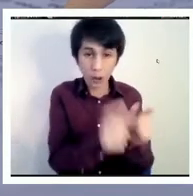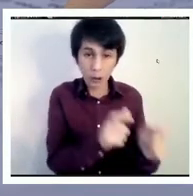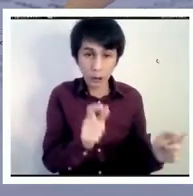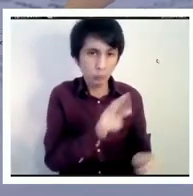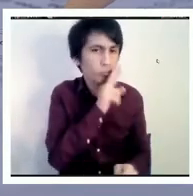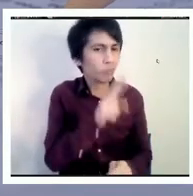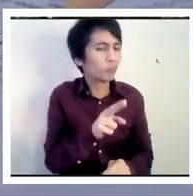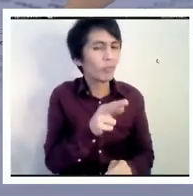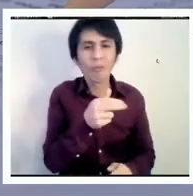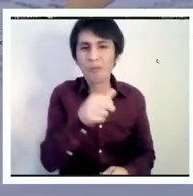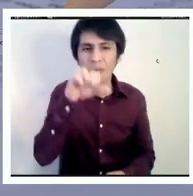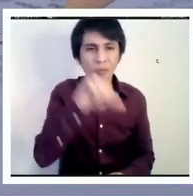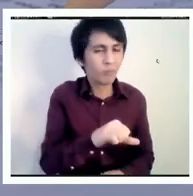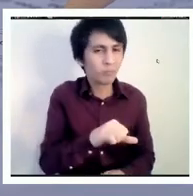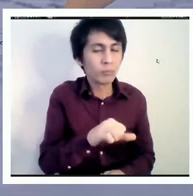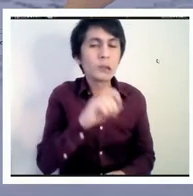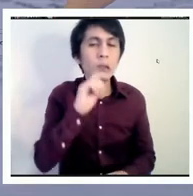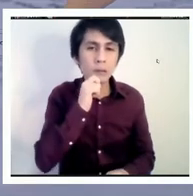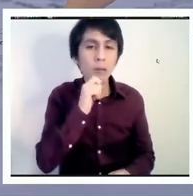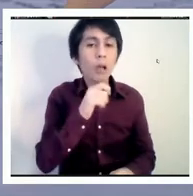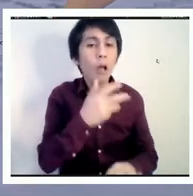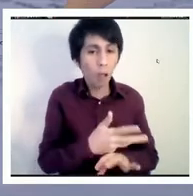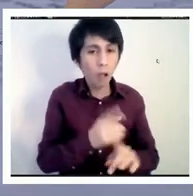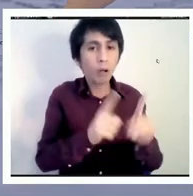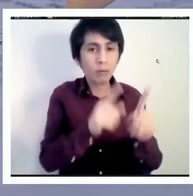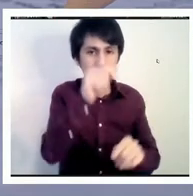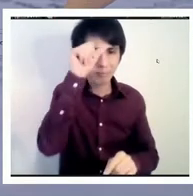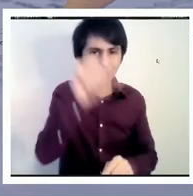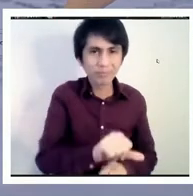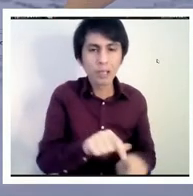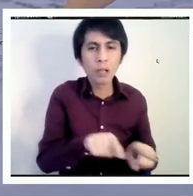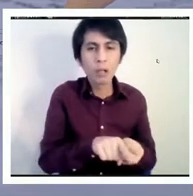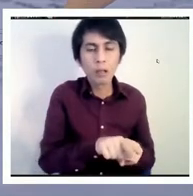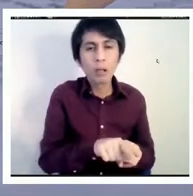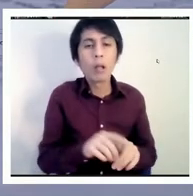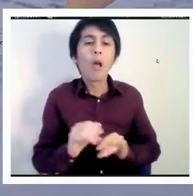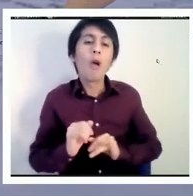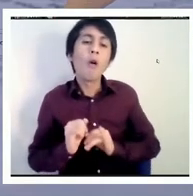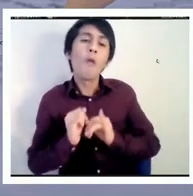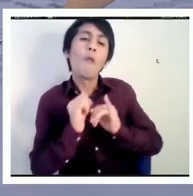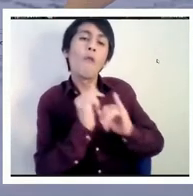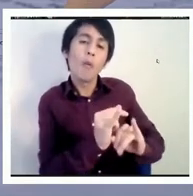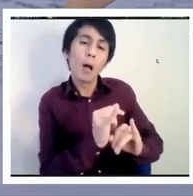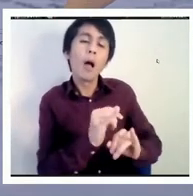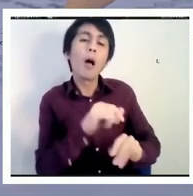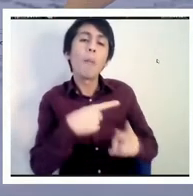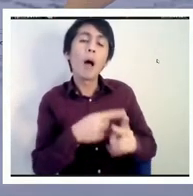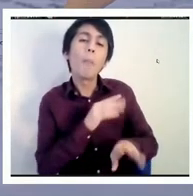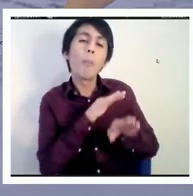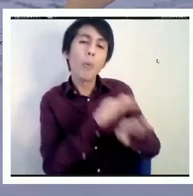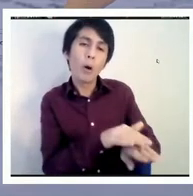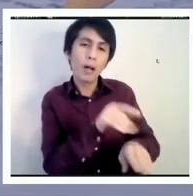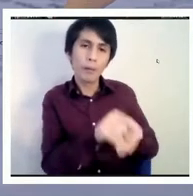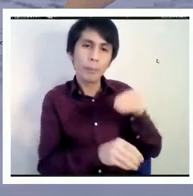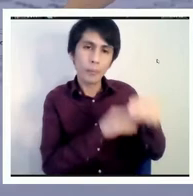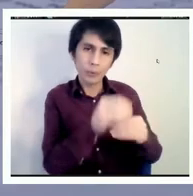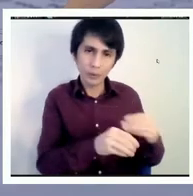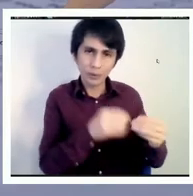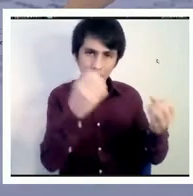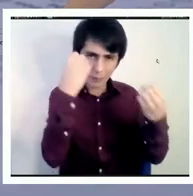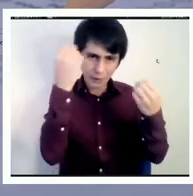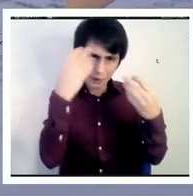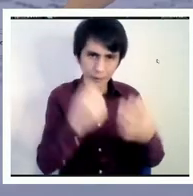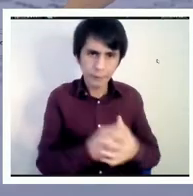informar y apoyar a los profesores y apoyar este proceso de aprendizaje.